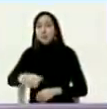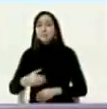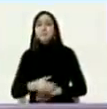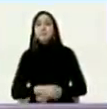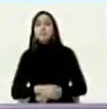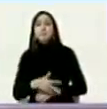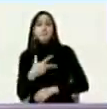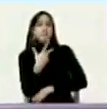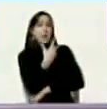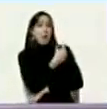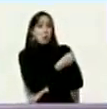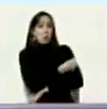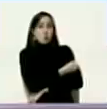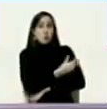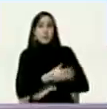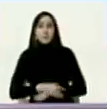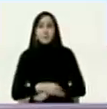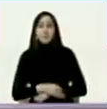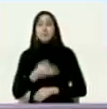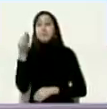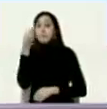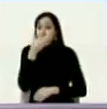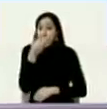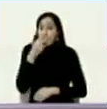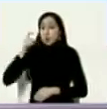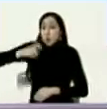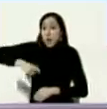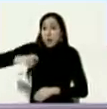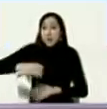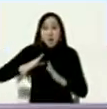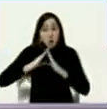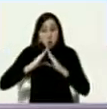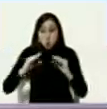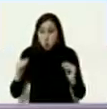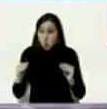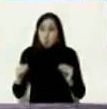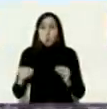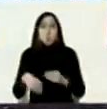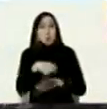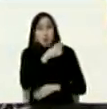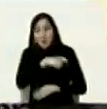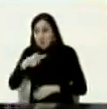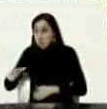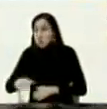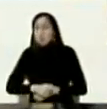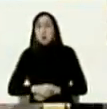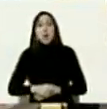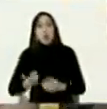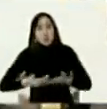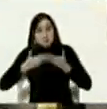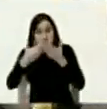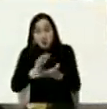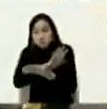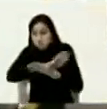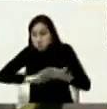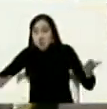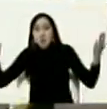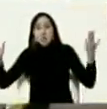vacunas medicamentos y todo lo que hace falta para los tratamientos gratuitos que recibe la población